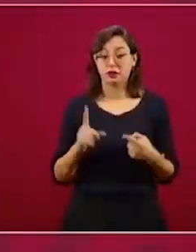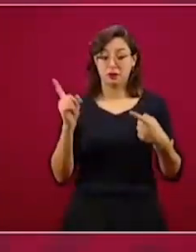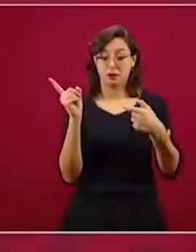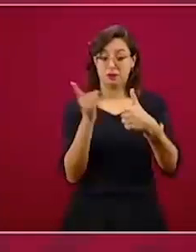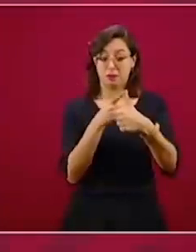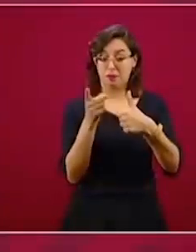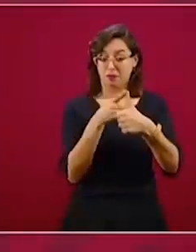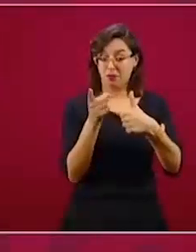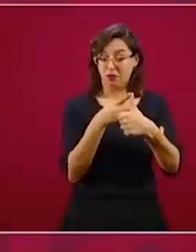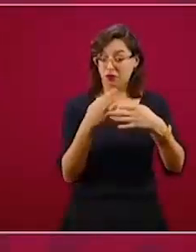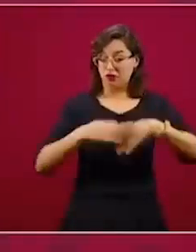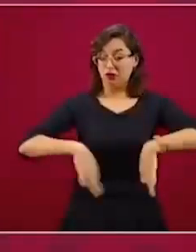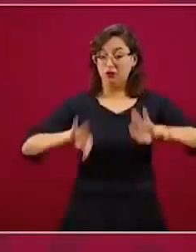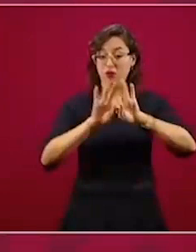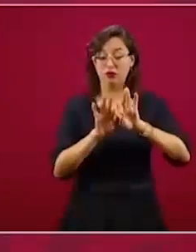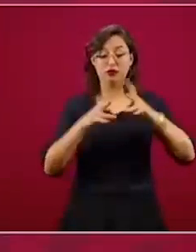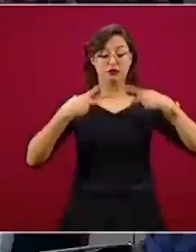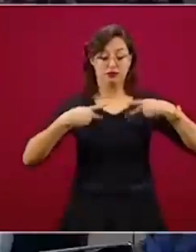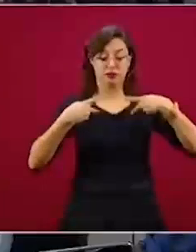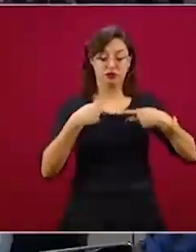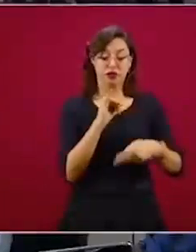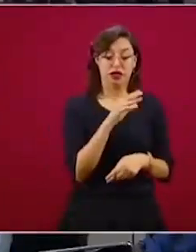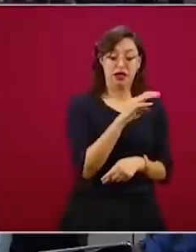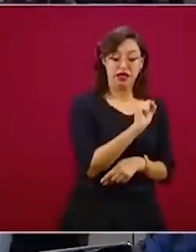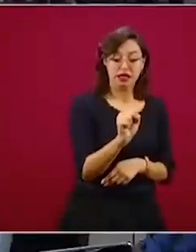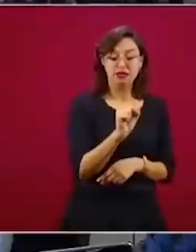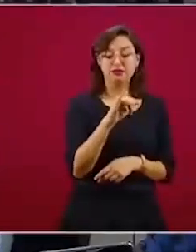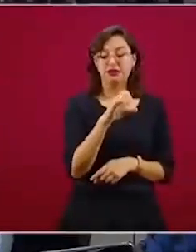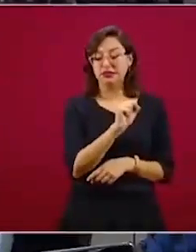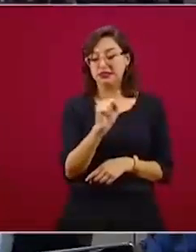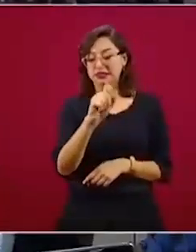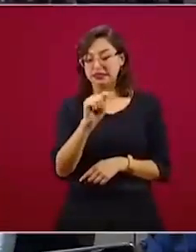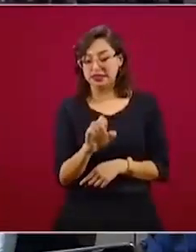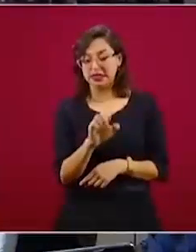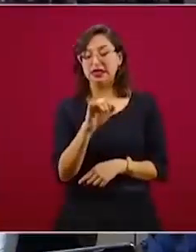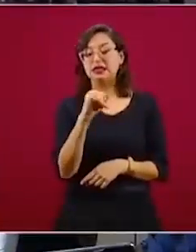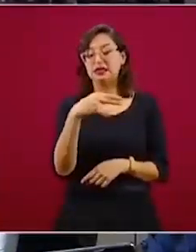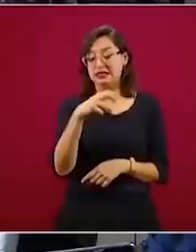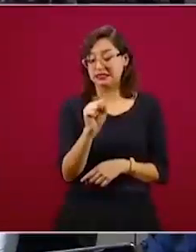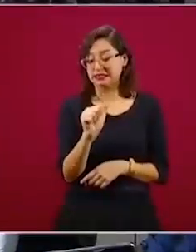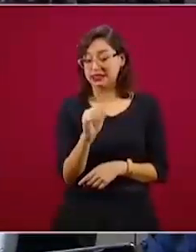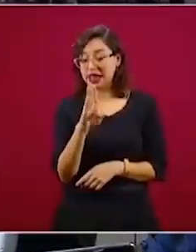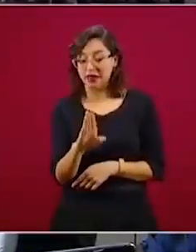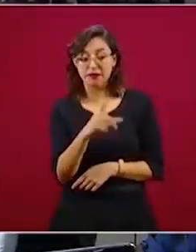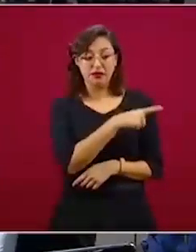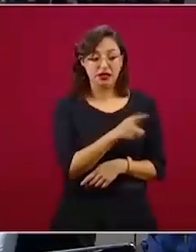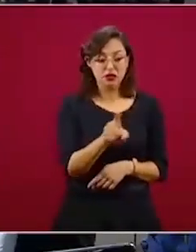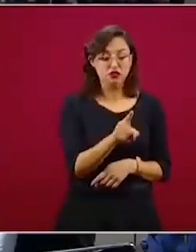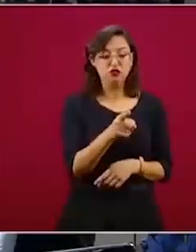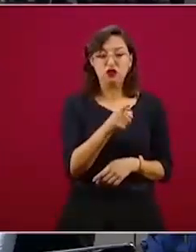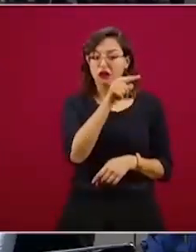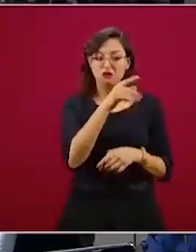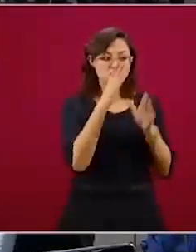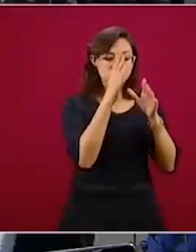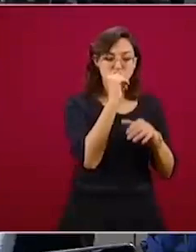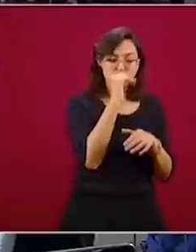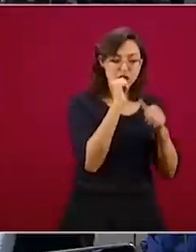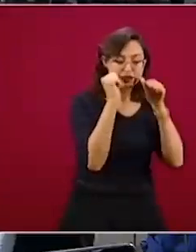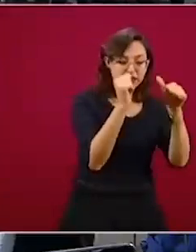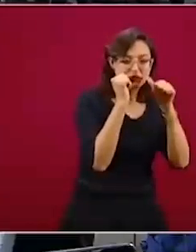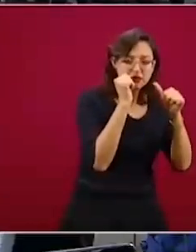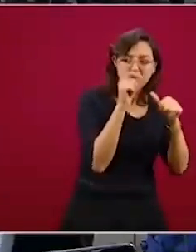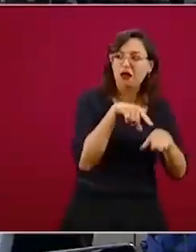derechohabientes o para los beneficiarios también del Insabi, y así ha sido. Y eso permitió precisamente liberar espacio